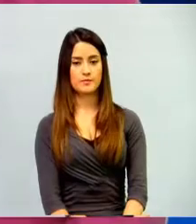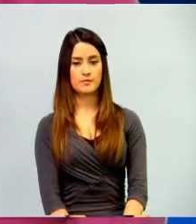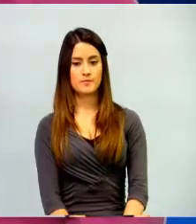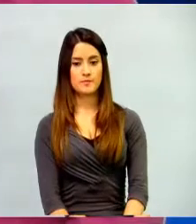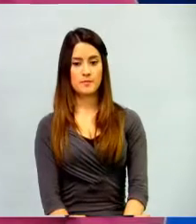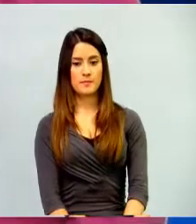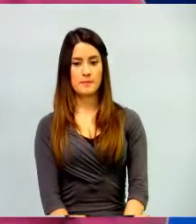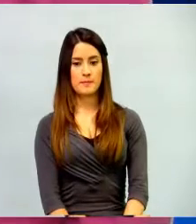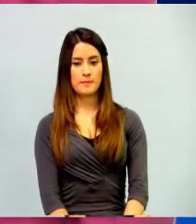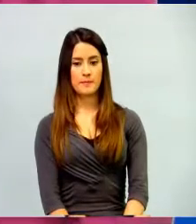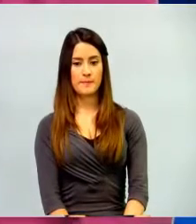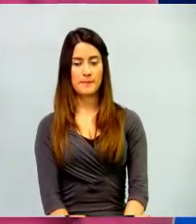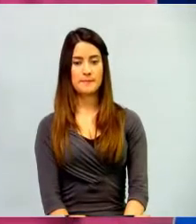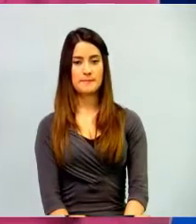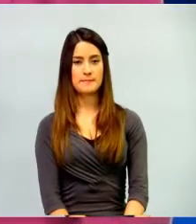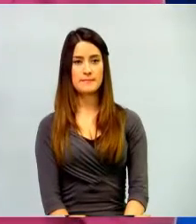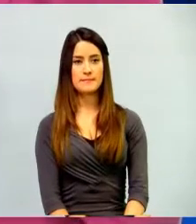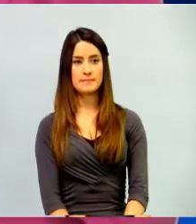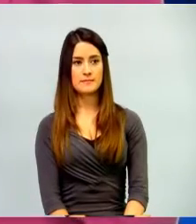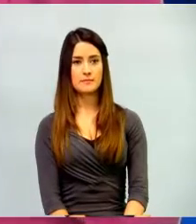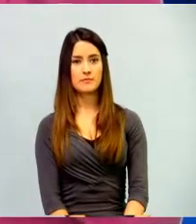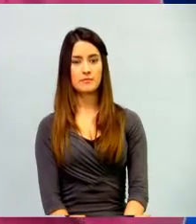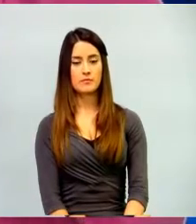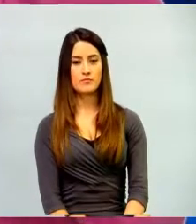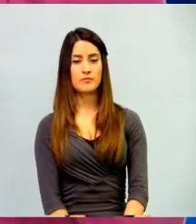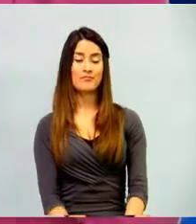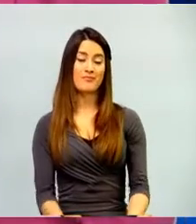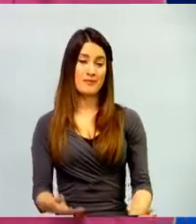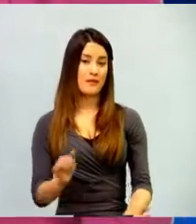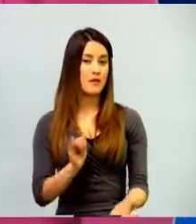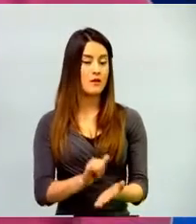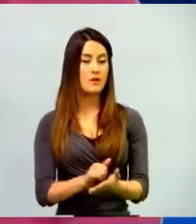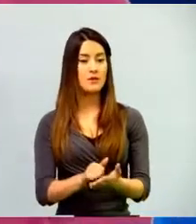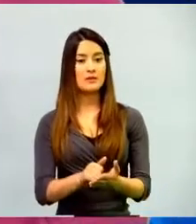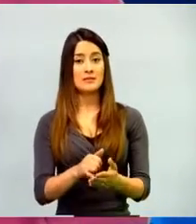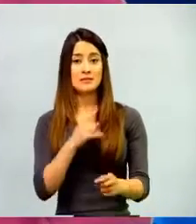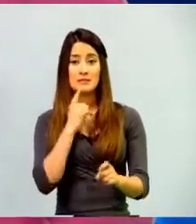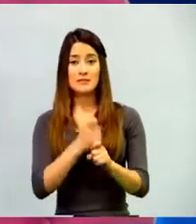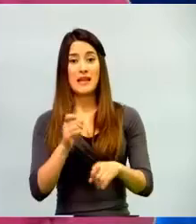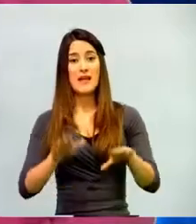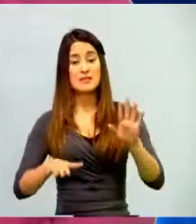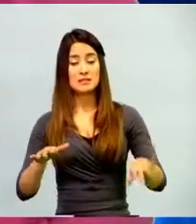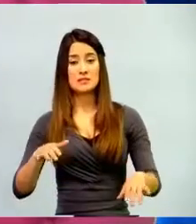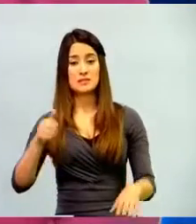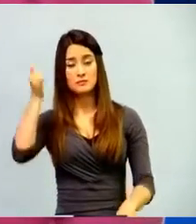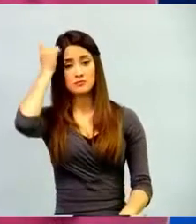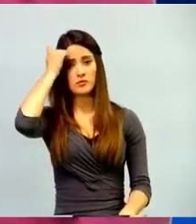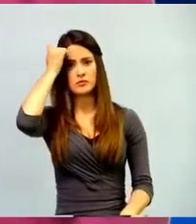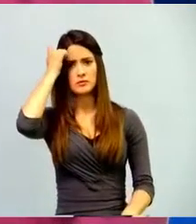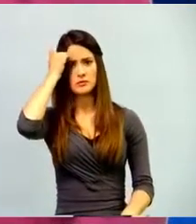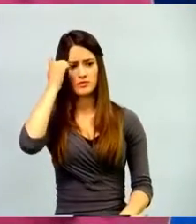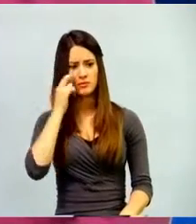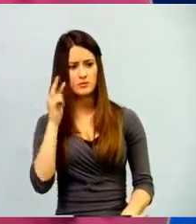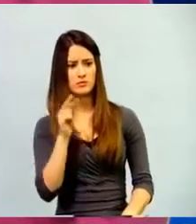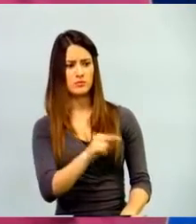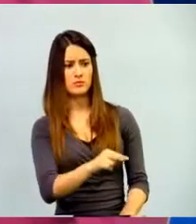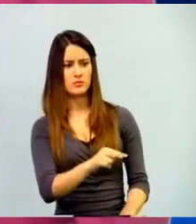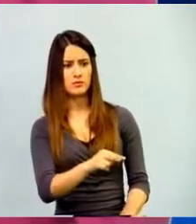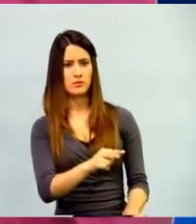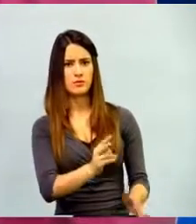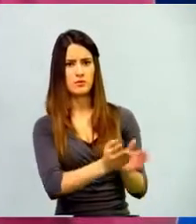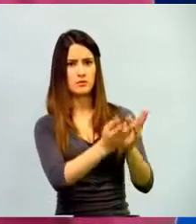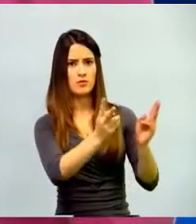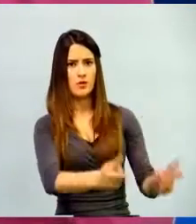docente que realmente en lugar de fluir al lado de su alumno, de pronto lo que encuentra es una barrera.